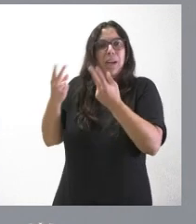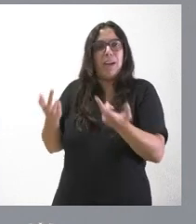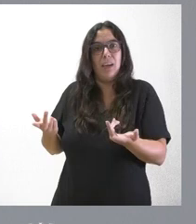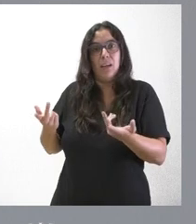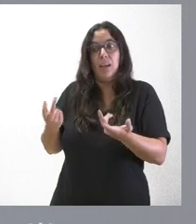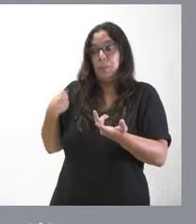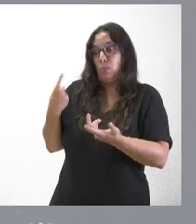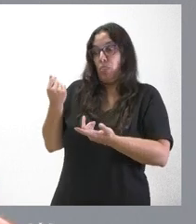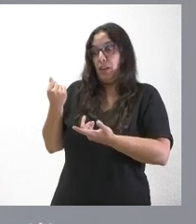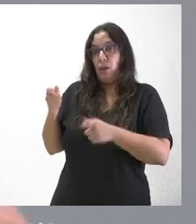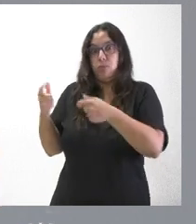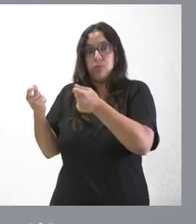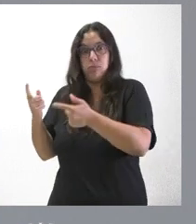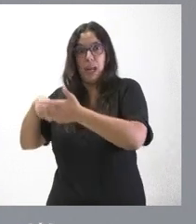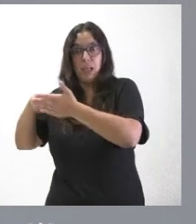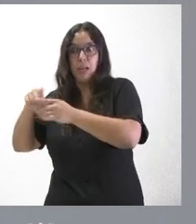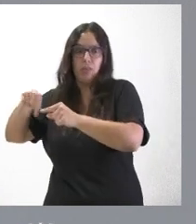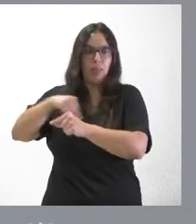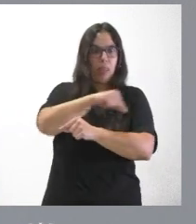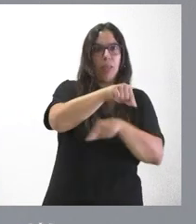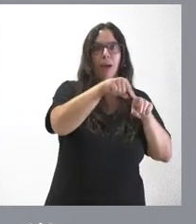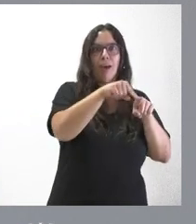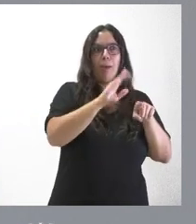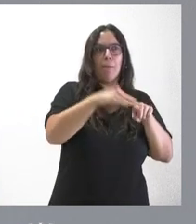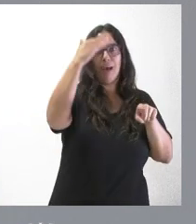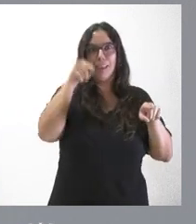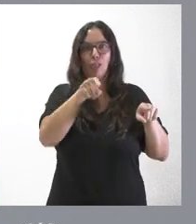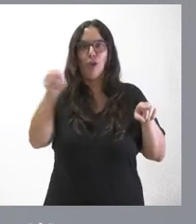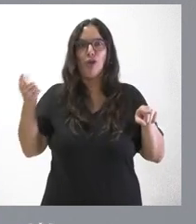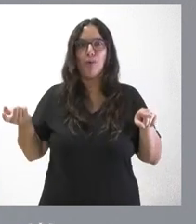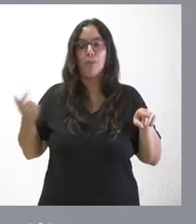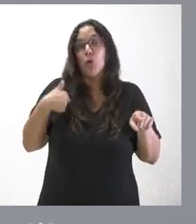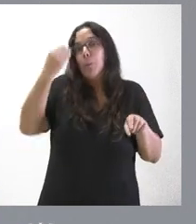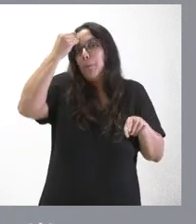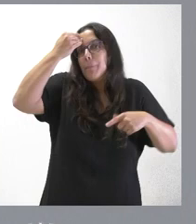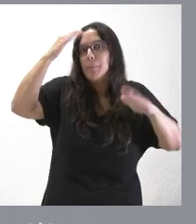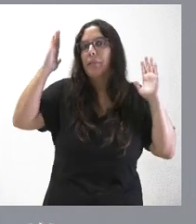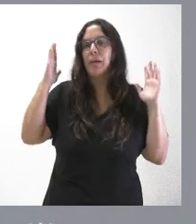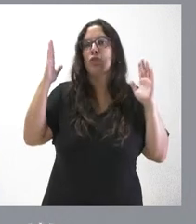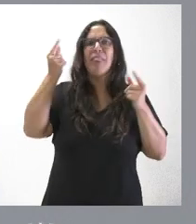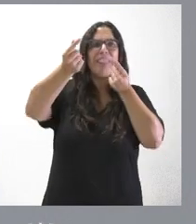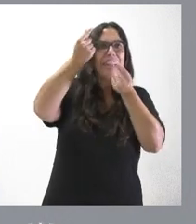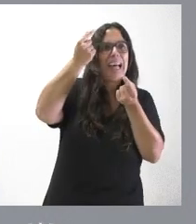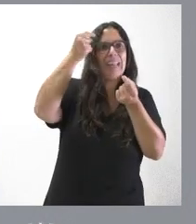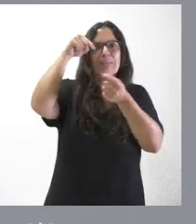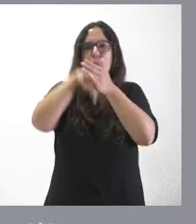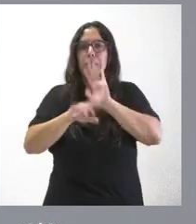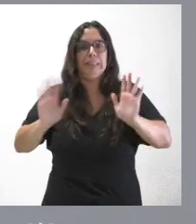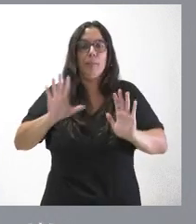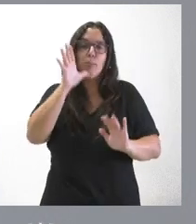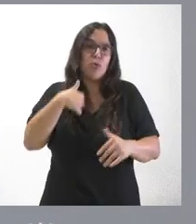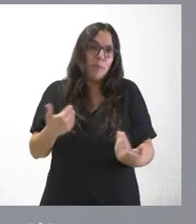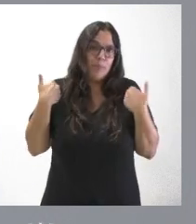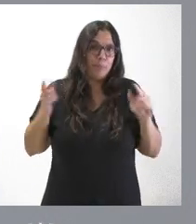la gente lo estamos destinando a pagar alquileres? Esto es algo que yo reflexiono sin entrar al detalle porque no es mi